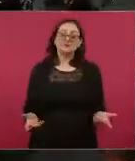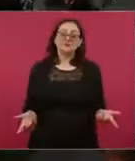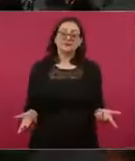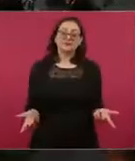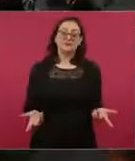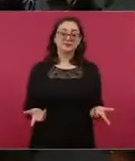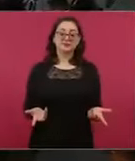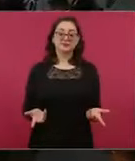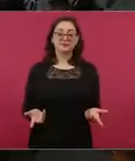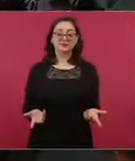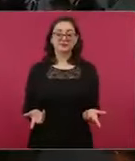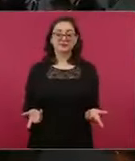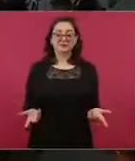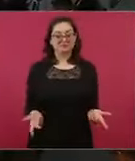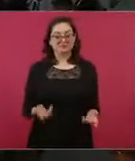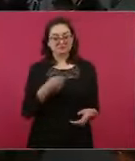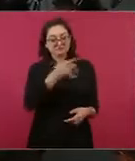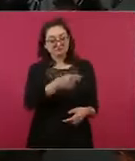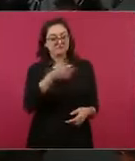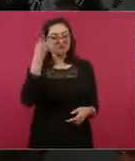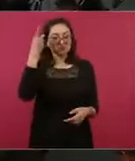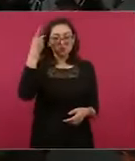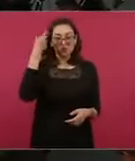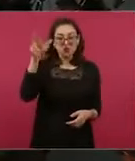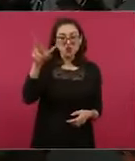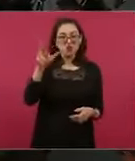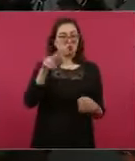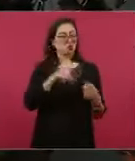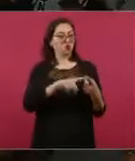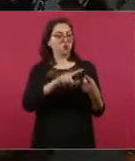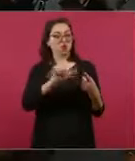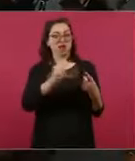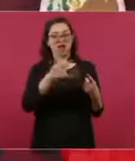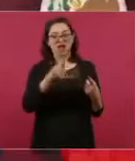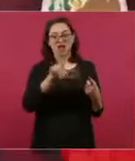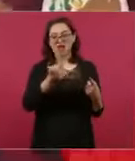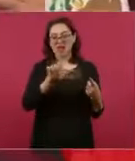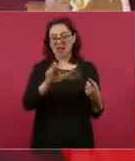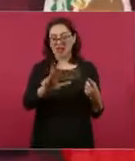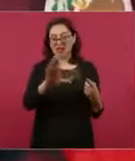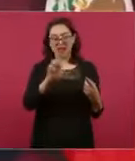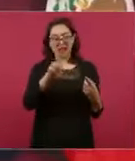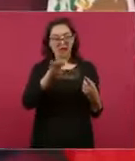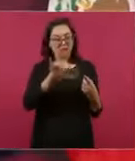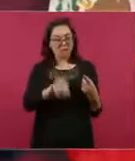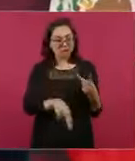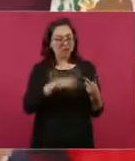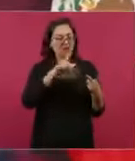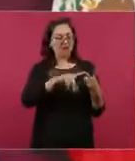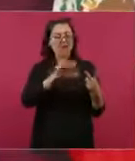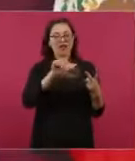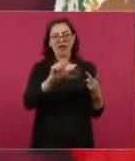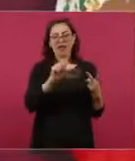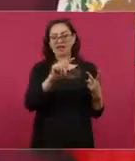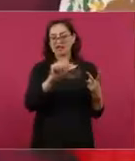como Aguilar Camín, como Castañeda, como la señora Dreser,